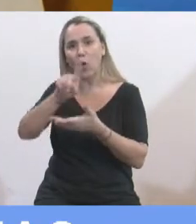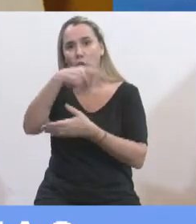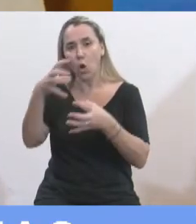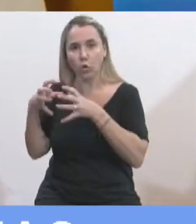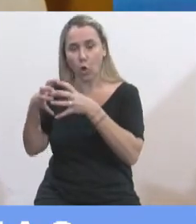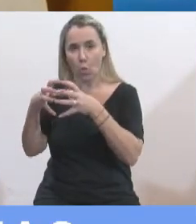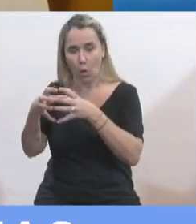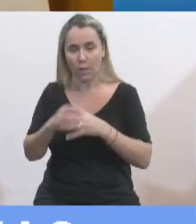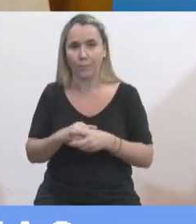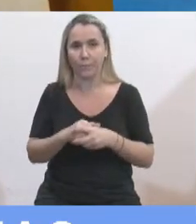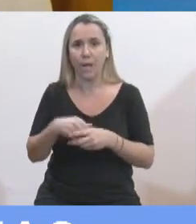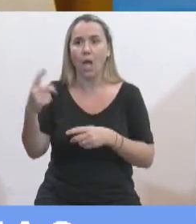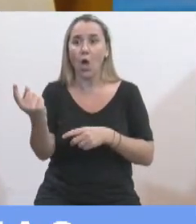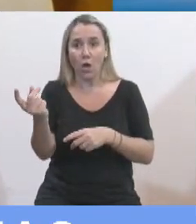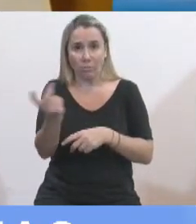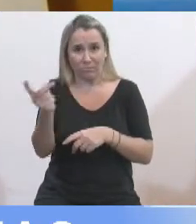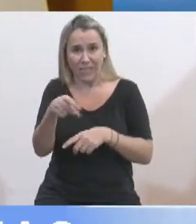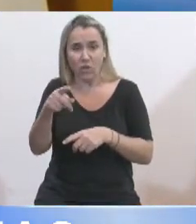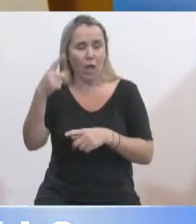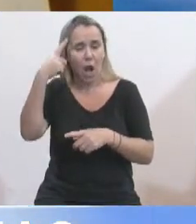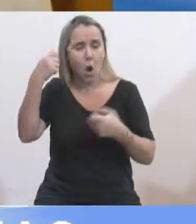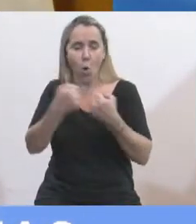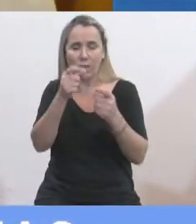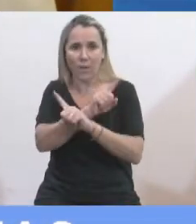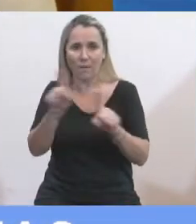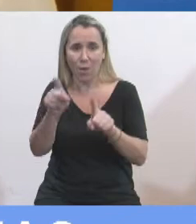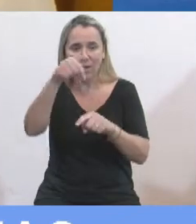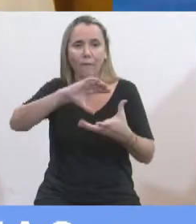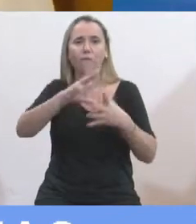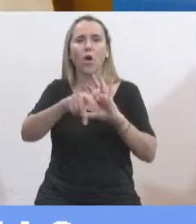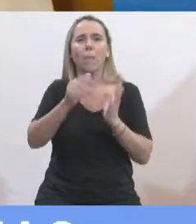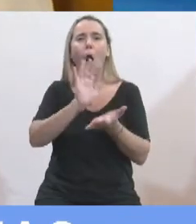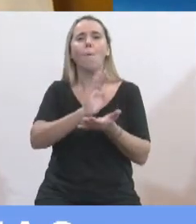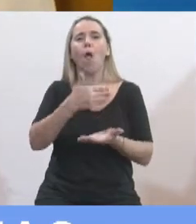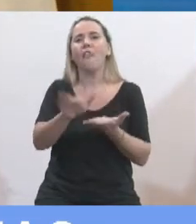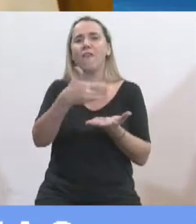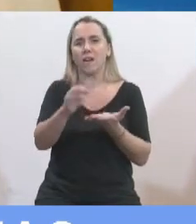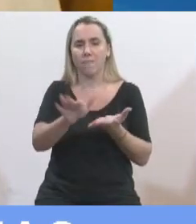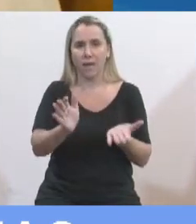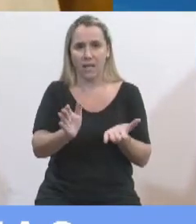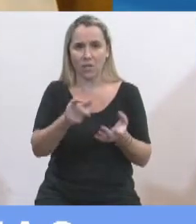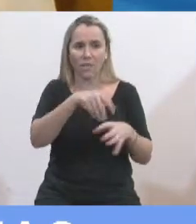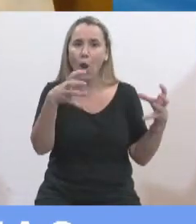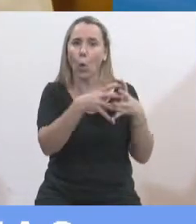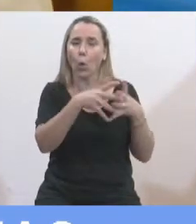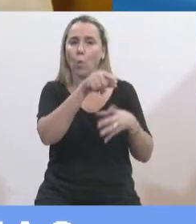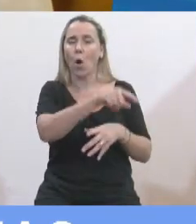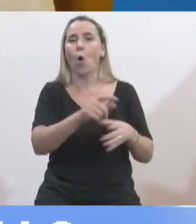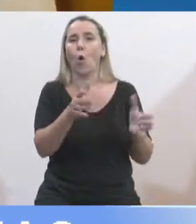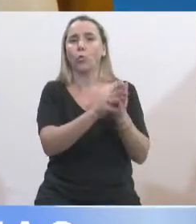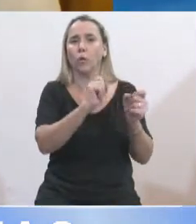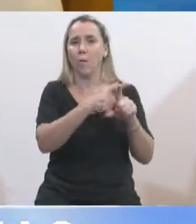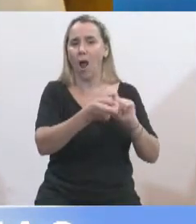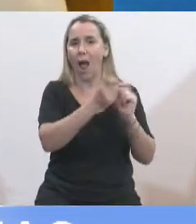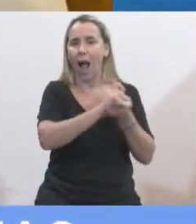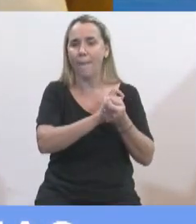representaciones que estaban absolutamente disconformes con este tipo de trato discriminatorio por parte de la bancada de Juntos por el Cambio, en cuanto